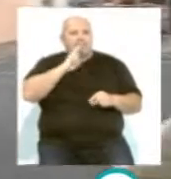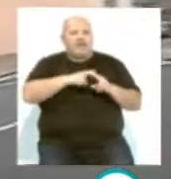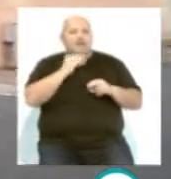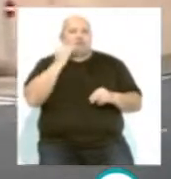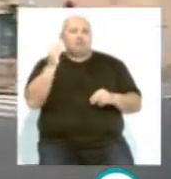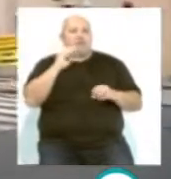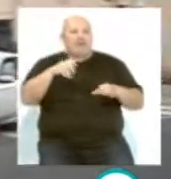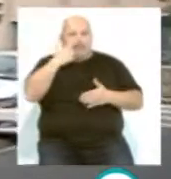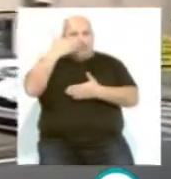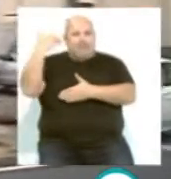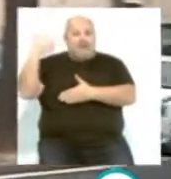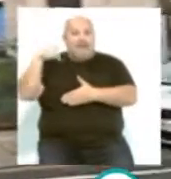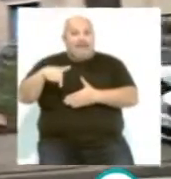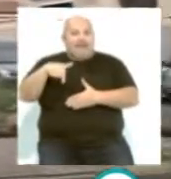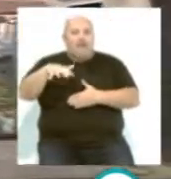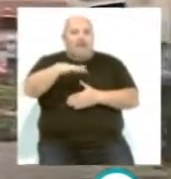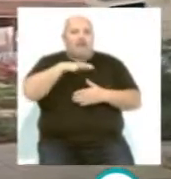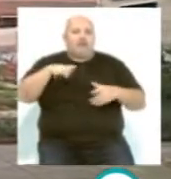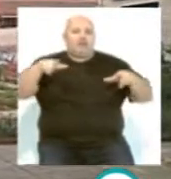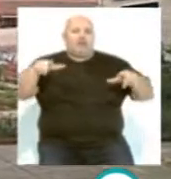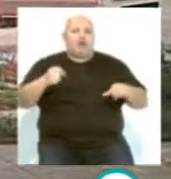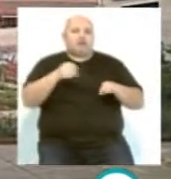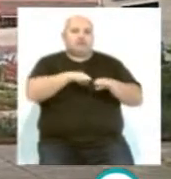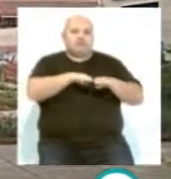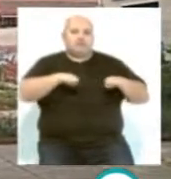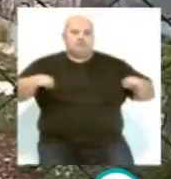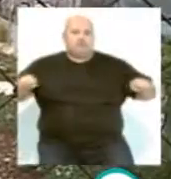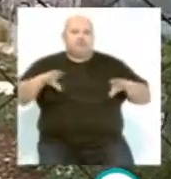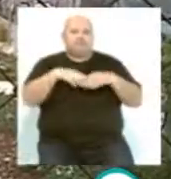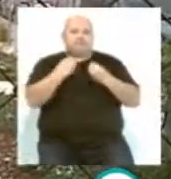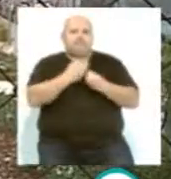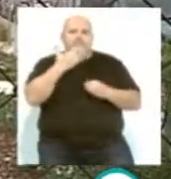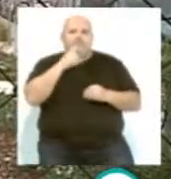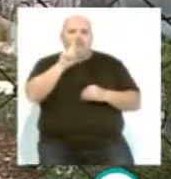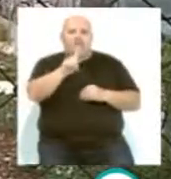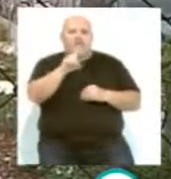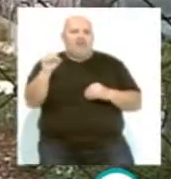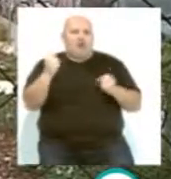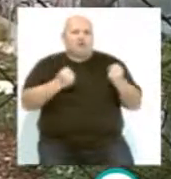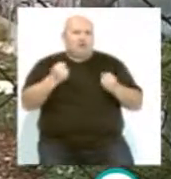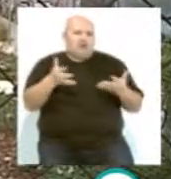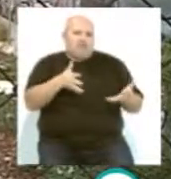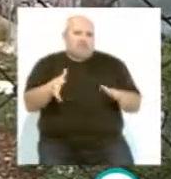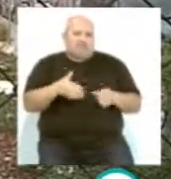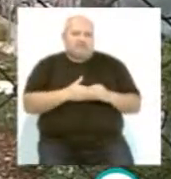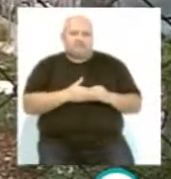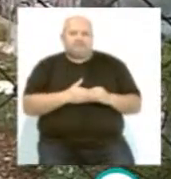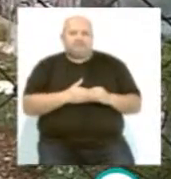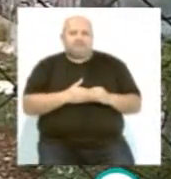Supercádiz y en la que se va a desarrollar un aparcamiento en superficie con capacidad para 100 turismos aproximadamente.